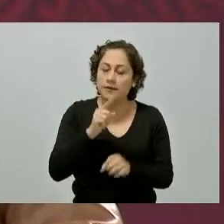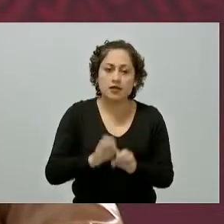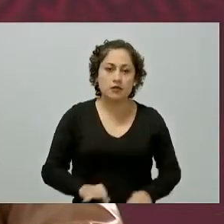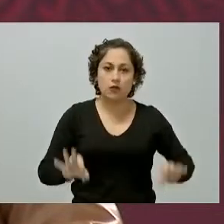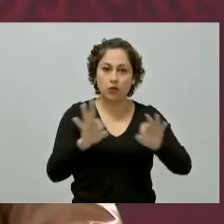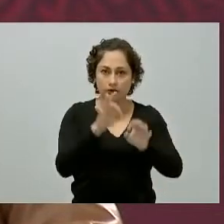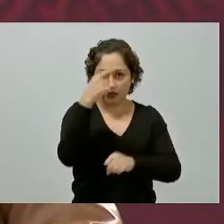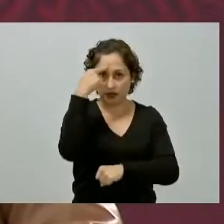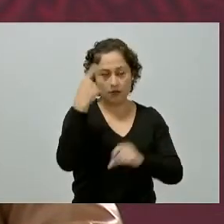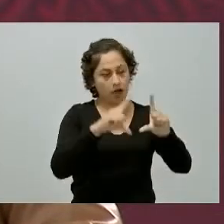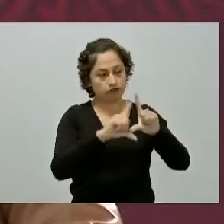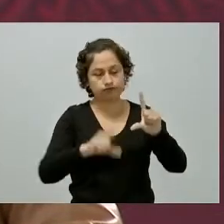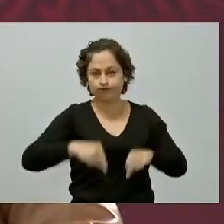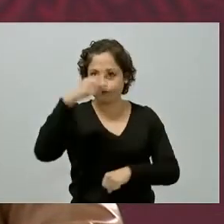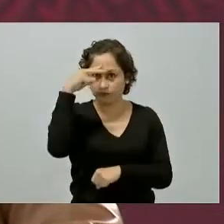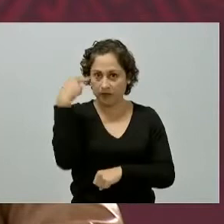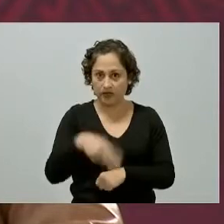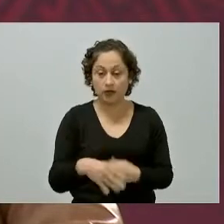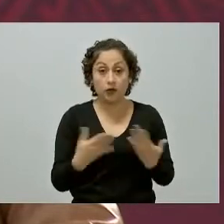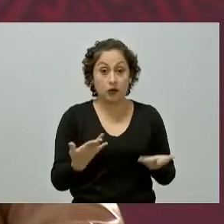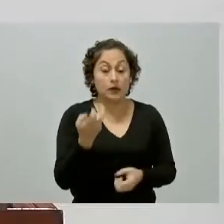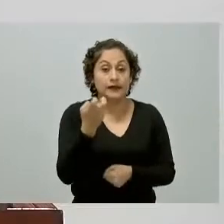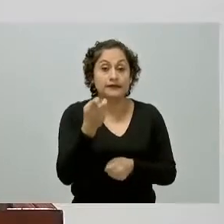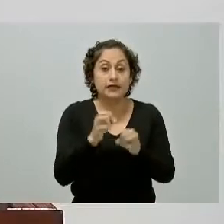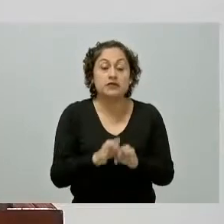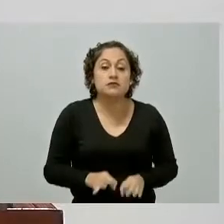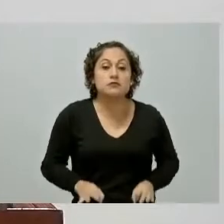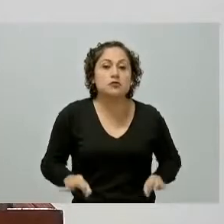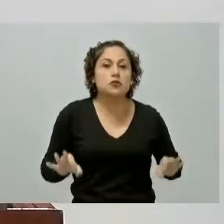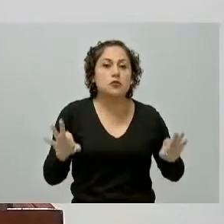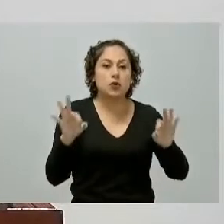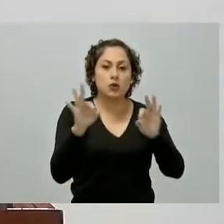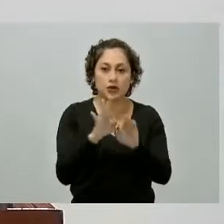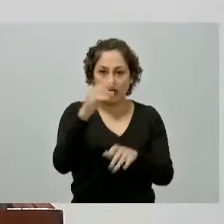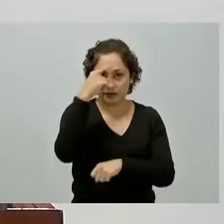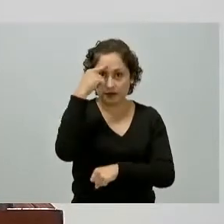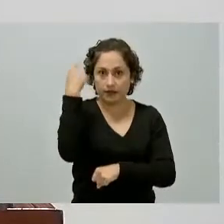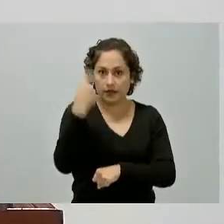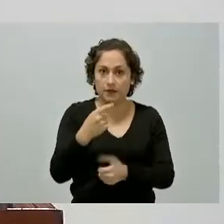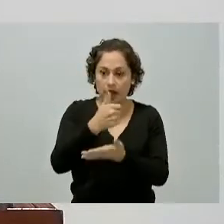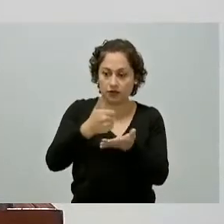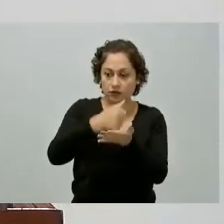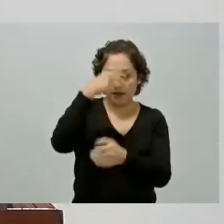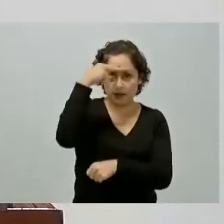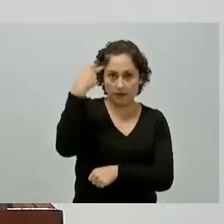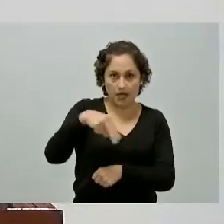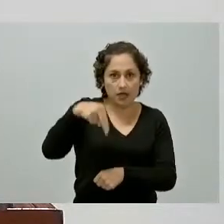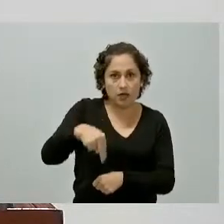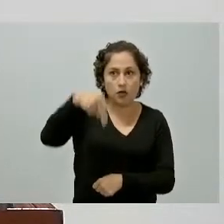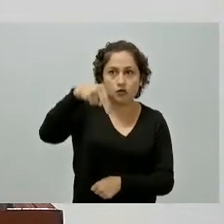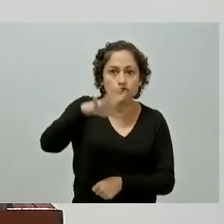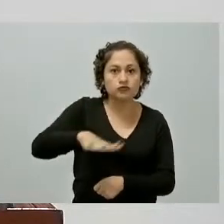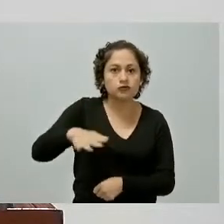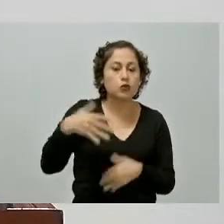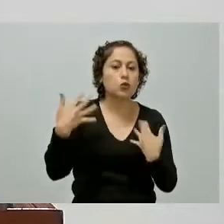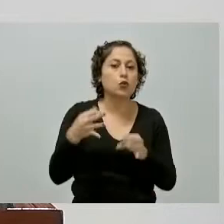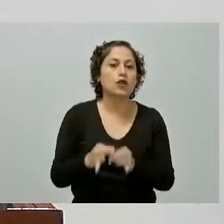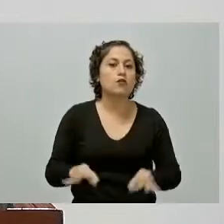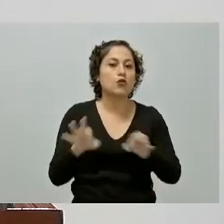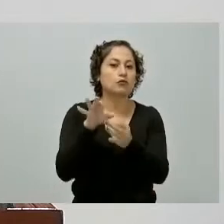que es algo muy importante para esta zona poniente particularmente el poniente de la Ciudad de México